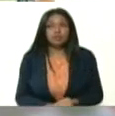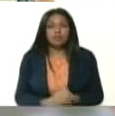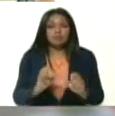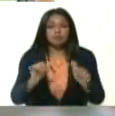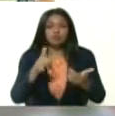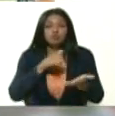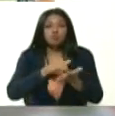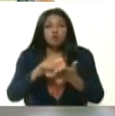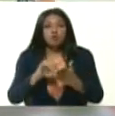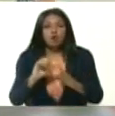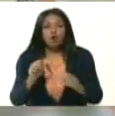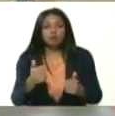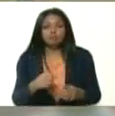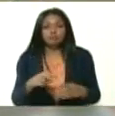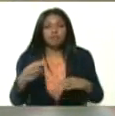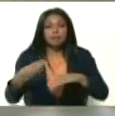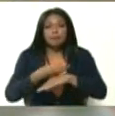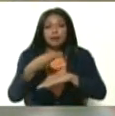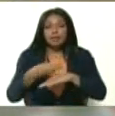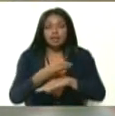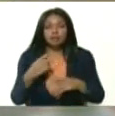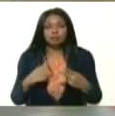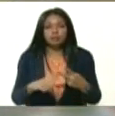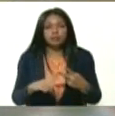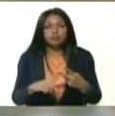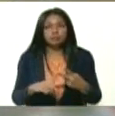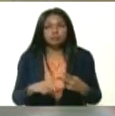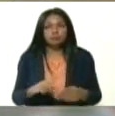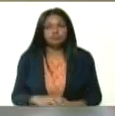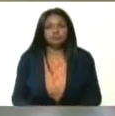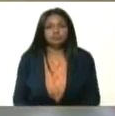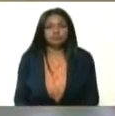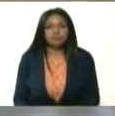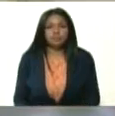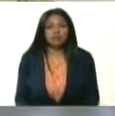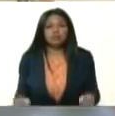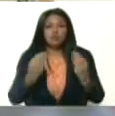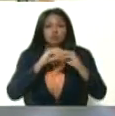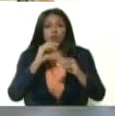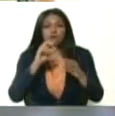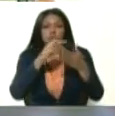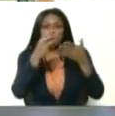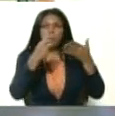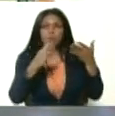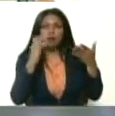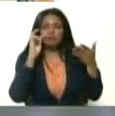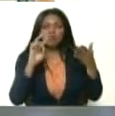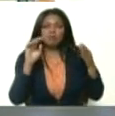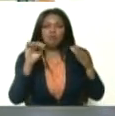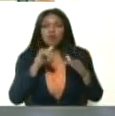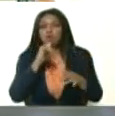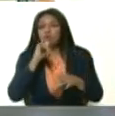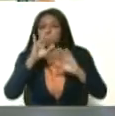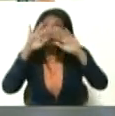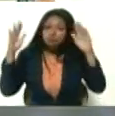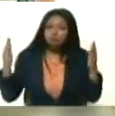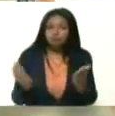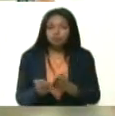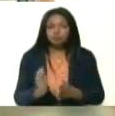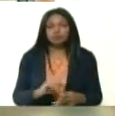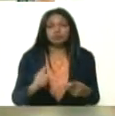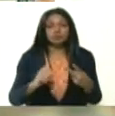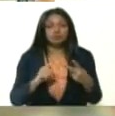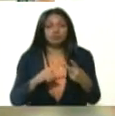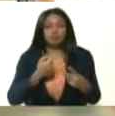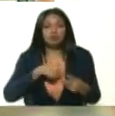York, Miami, California, de acuerdo a todos los datos que vemos en la prensa mundial. Segundo lugar,